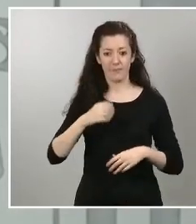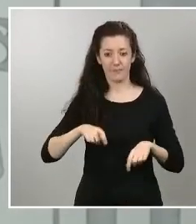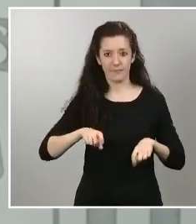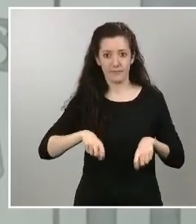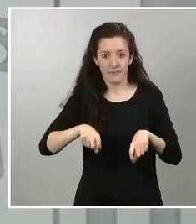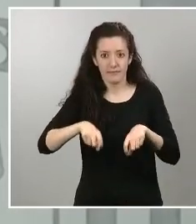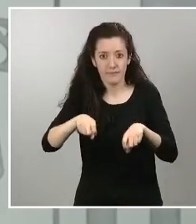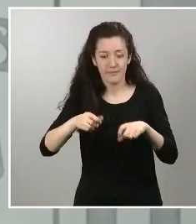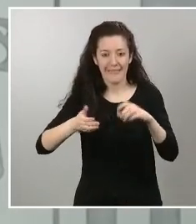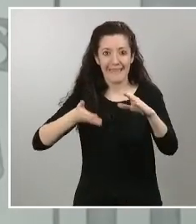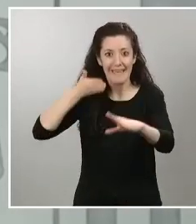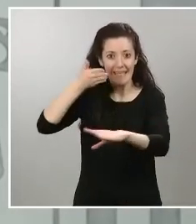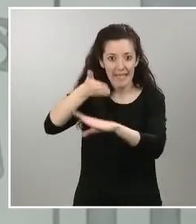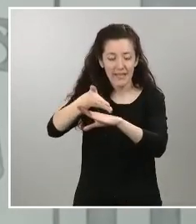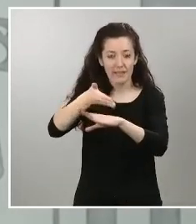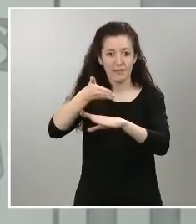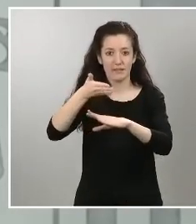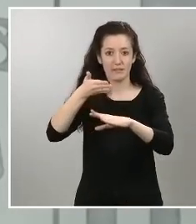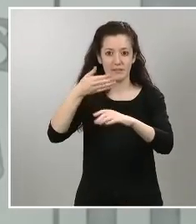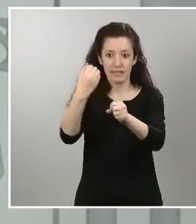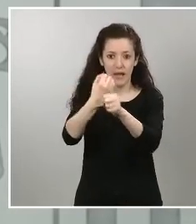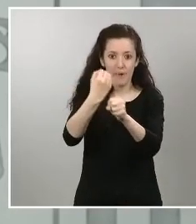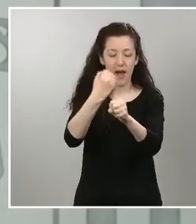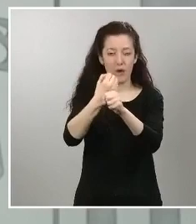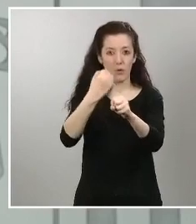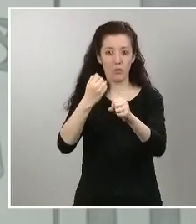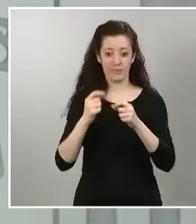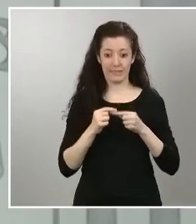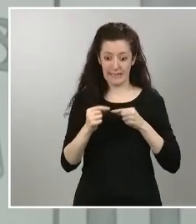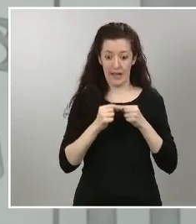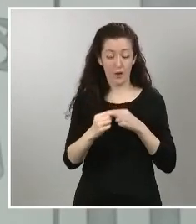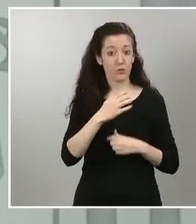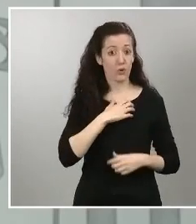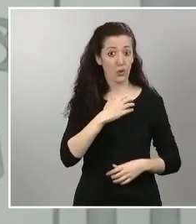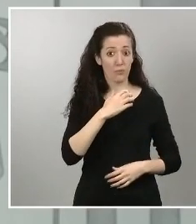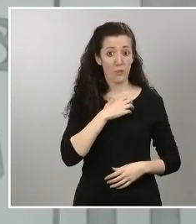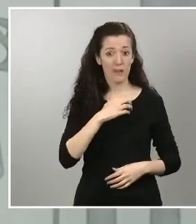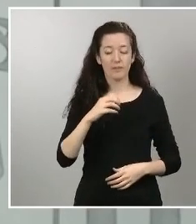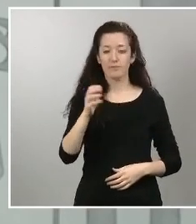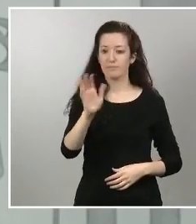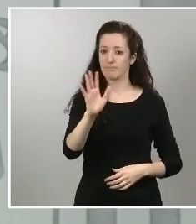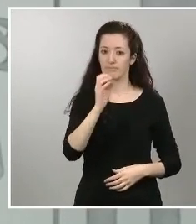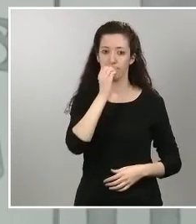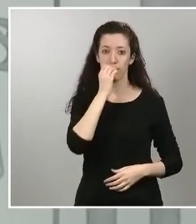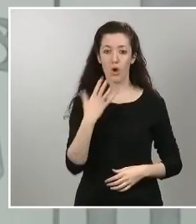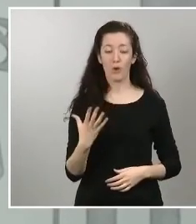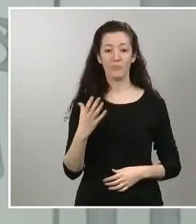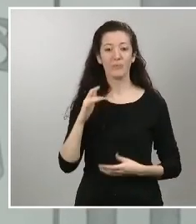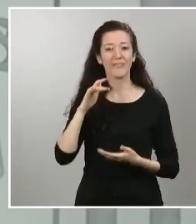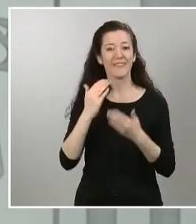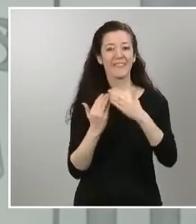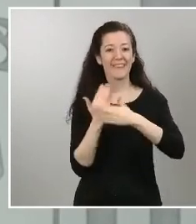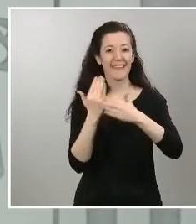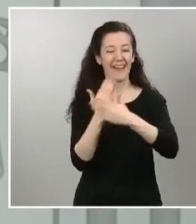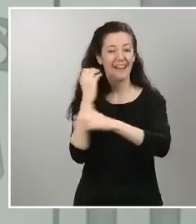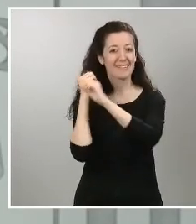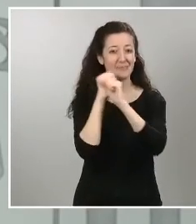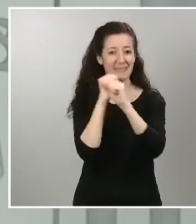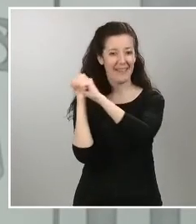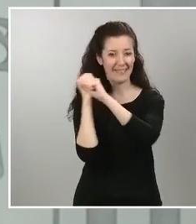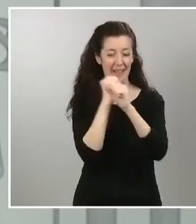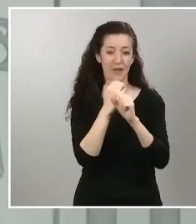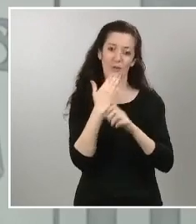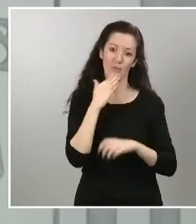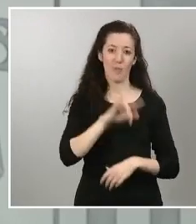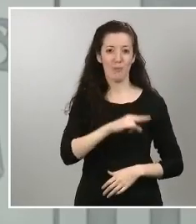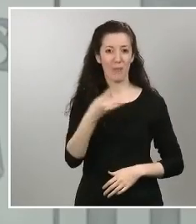trabajo para desarrollar su actividad pues anticipemos los días de Semana Santa que siempre son un puente largo de manera que